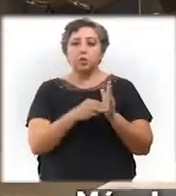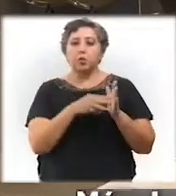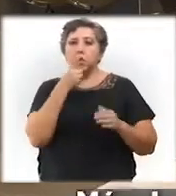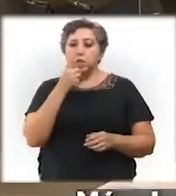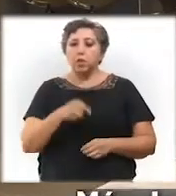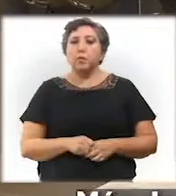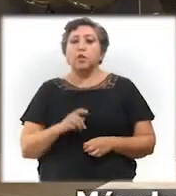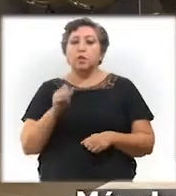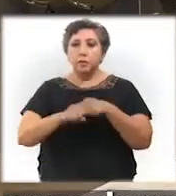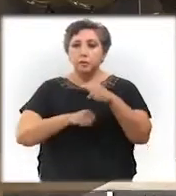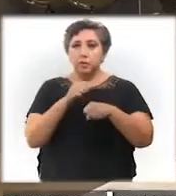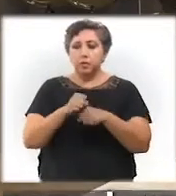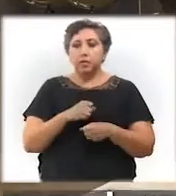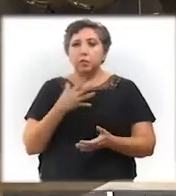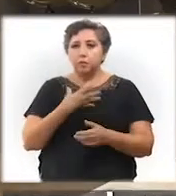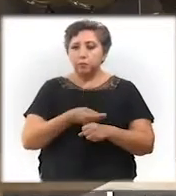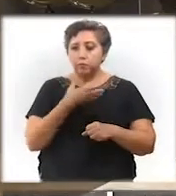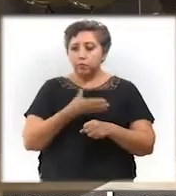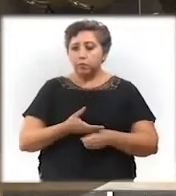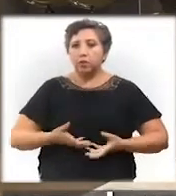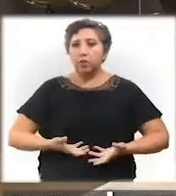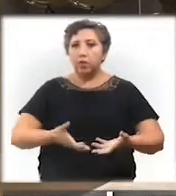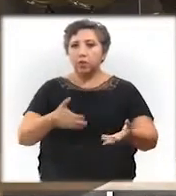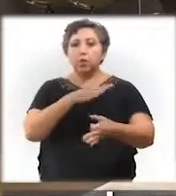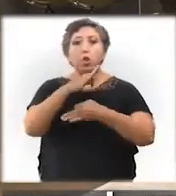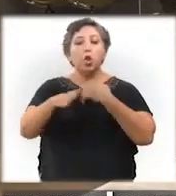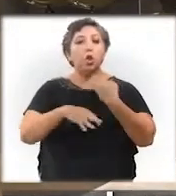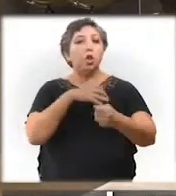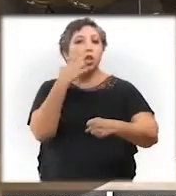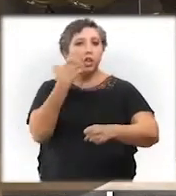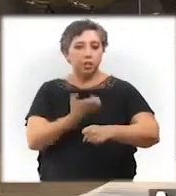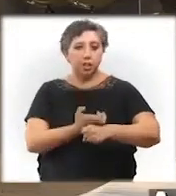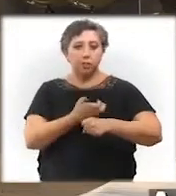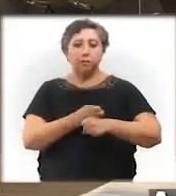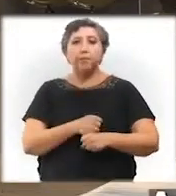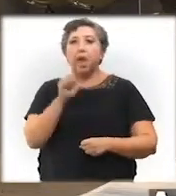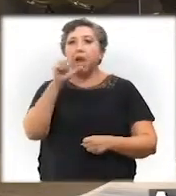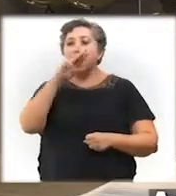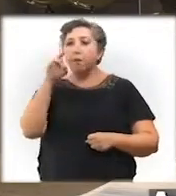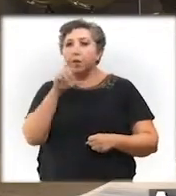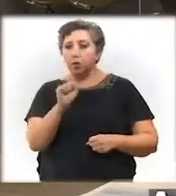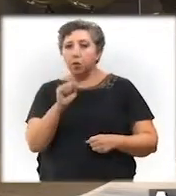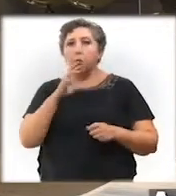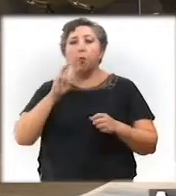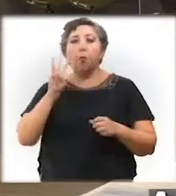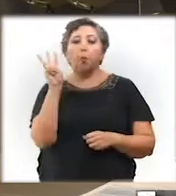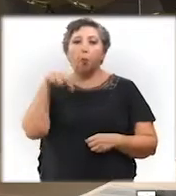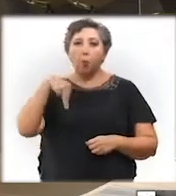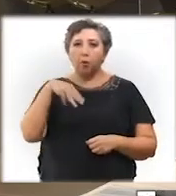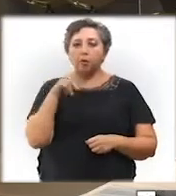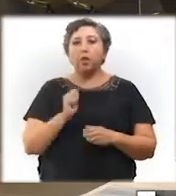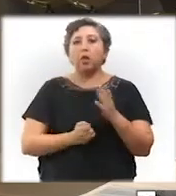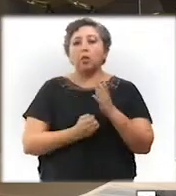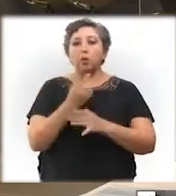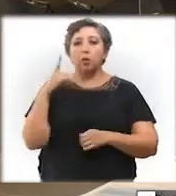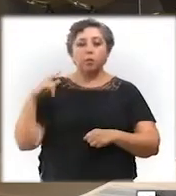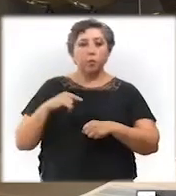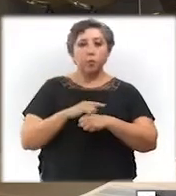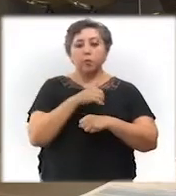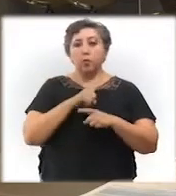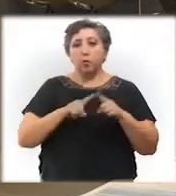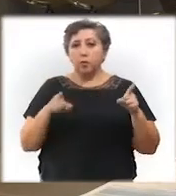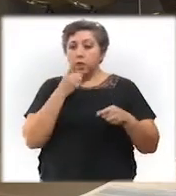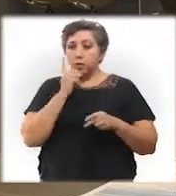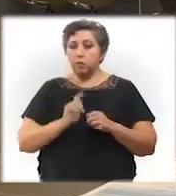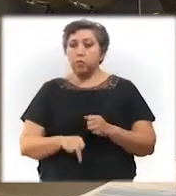kilómetros de nuevas ciclovías y arreglamos calles y carreteras en todo el estado. Amazon, Walmart, Fincantieri, Tesla, el nuevo puerto de altura